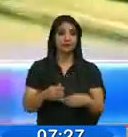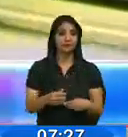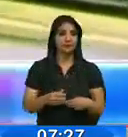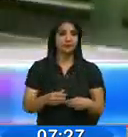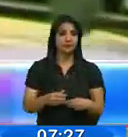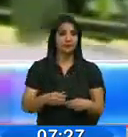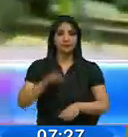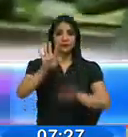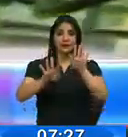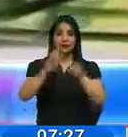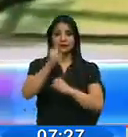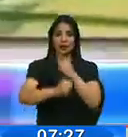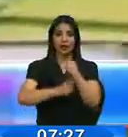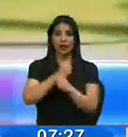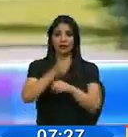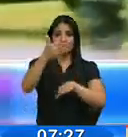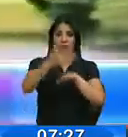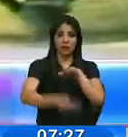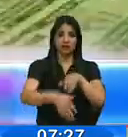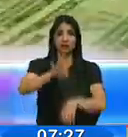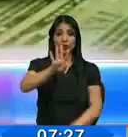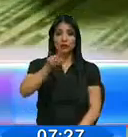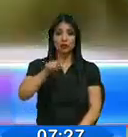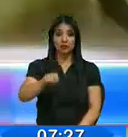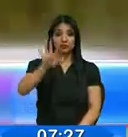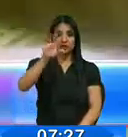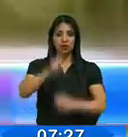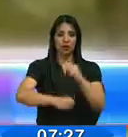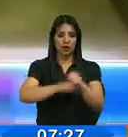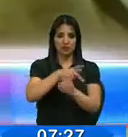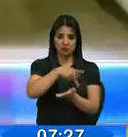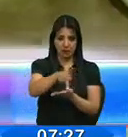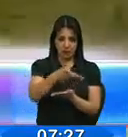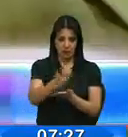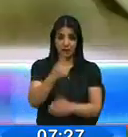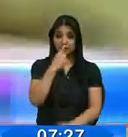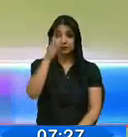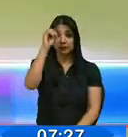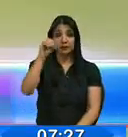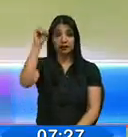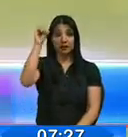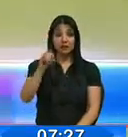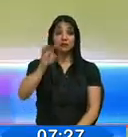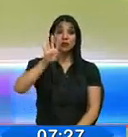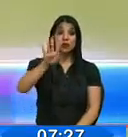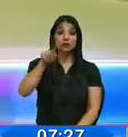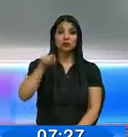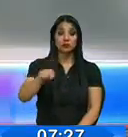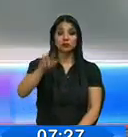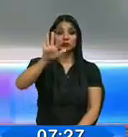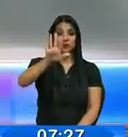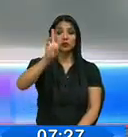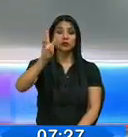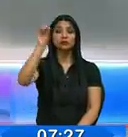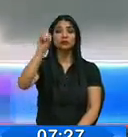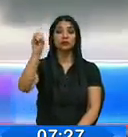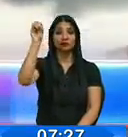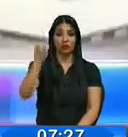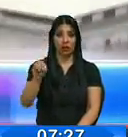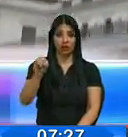15 años plazo con 4.5 años de gracia, a una tasa de interés del 4.56%.